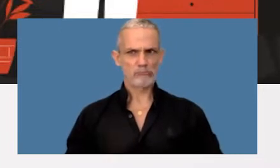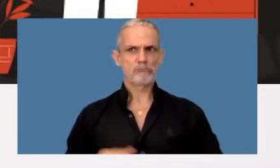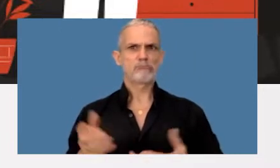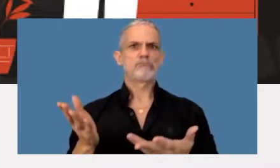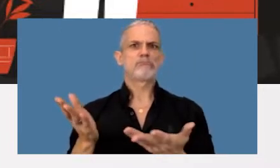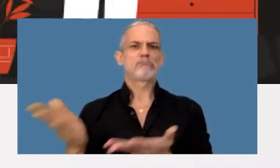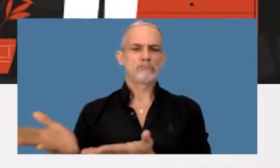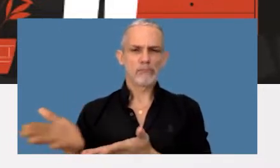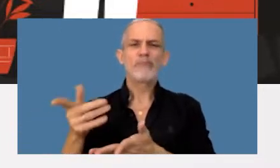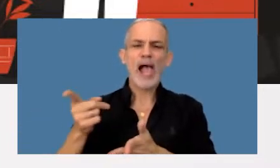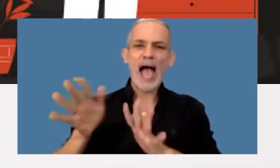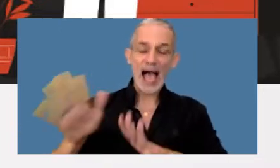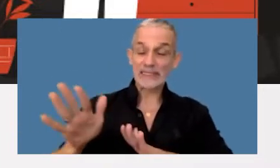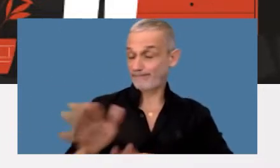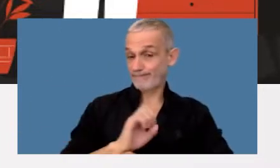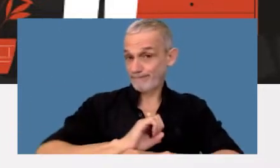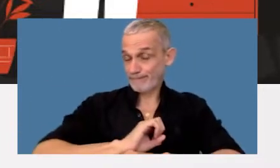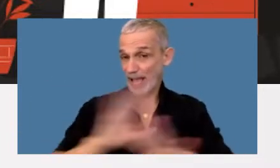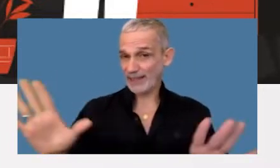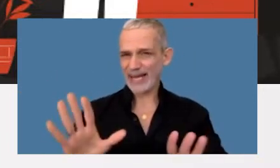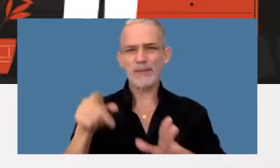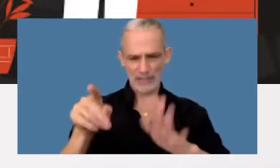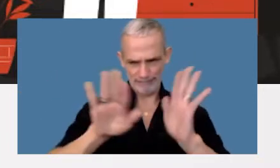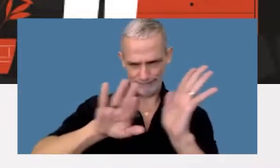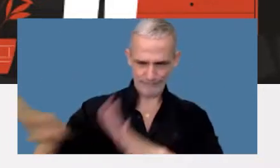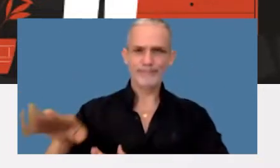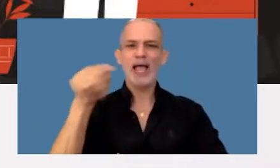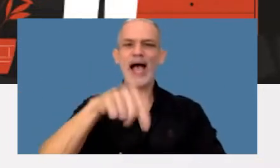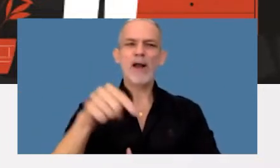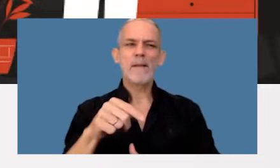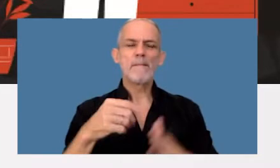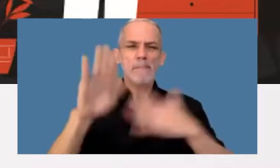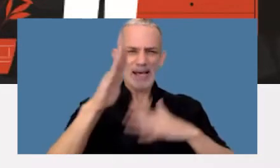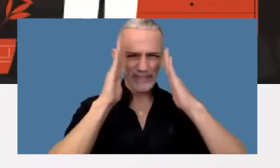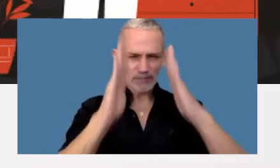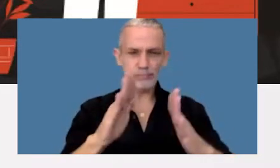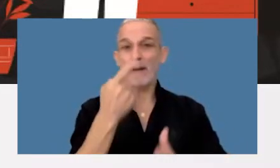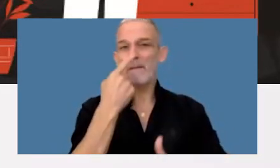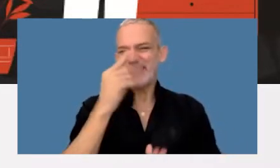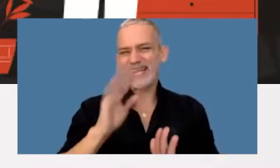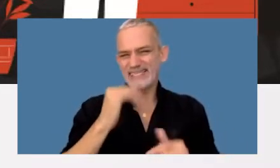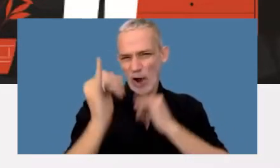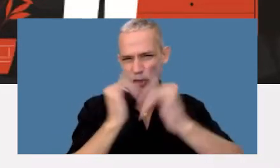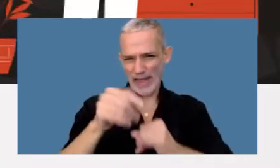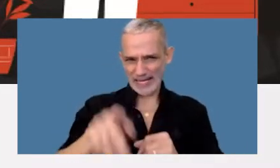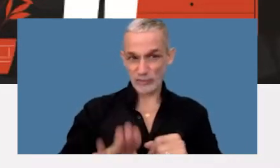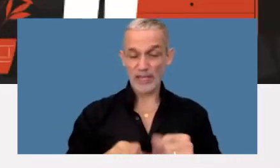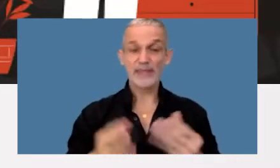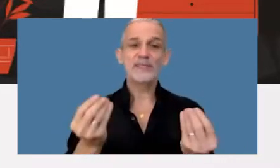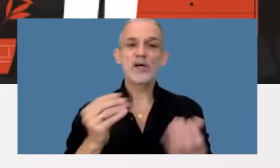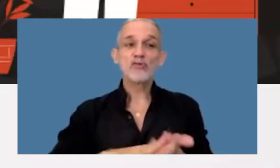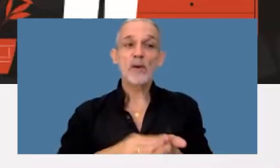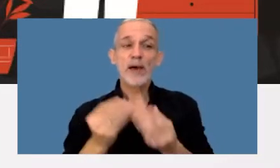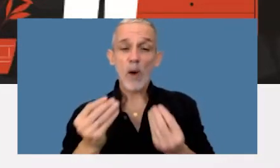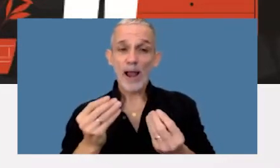de este panorama aterrador vamos a lo más concreto que me interesa contarles y tiene que ver con